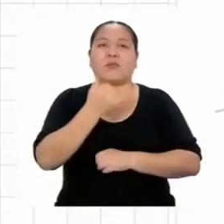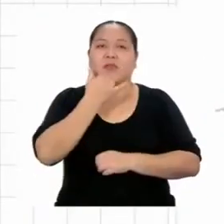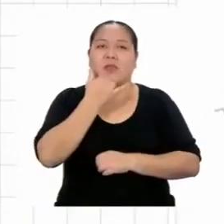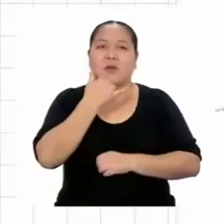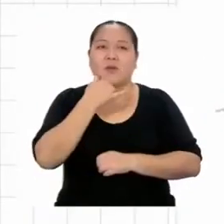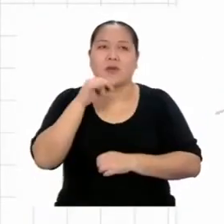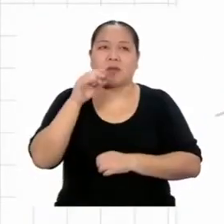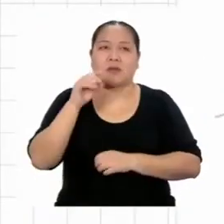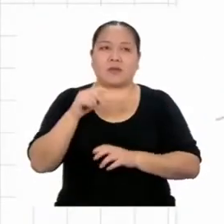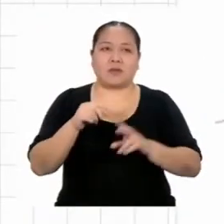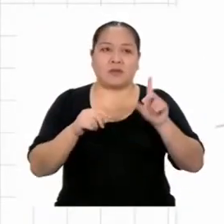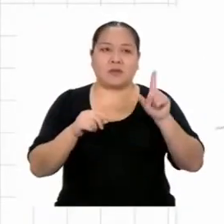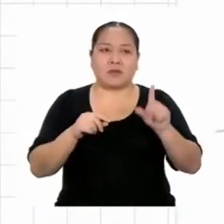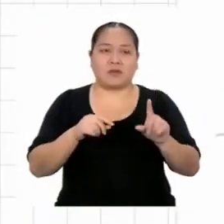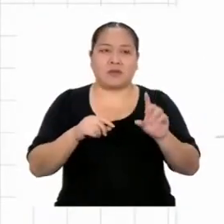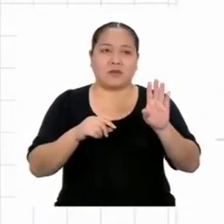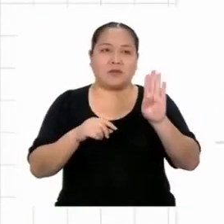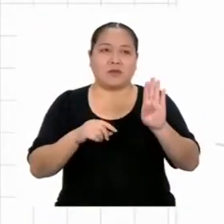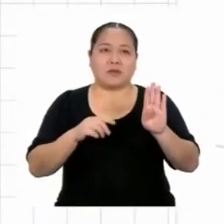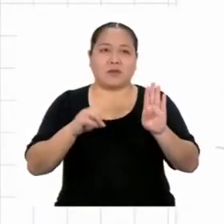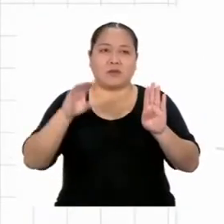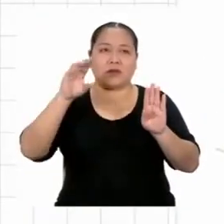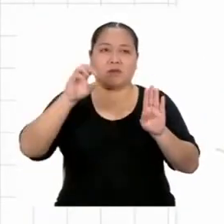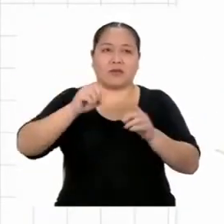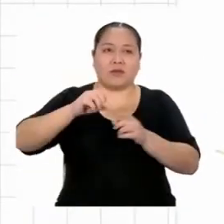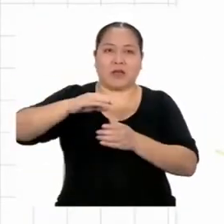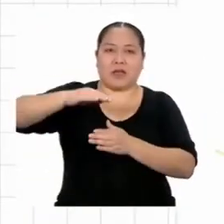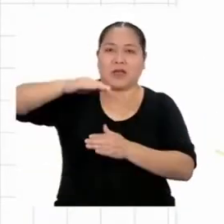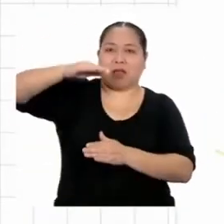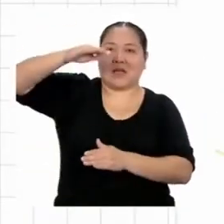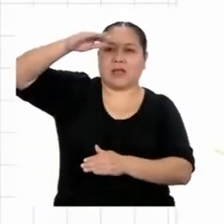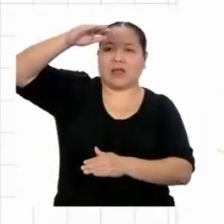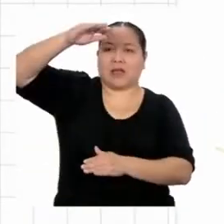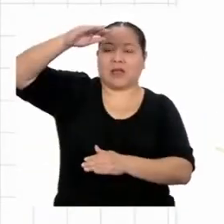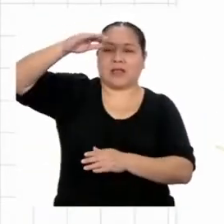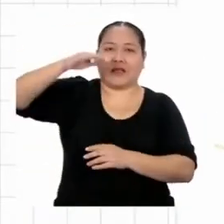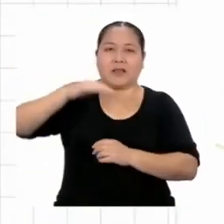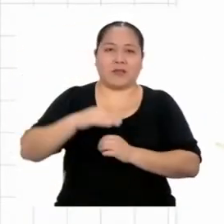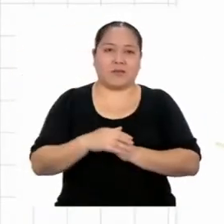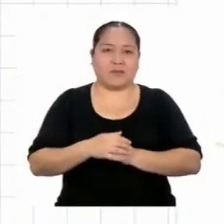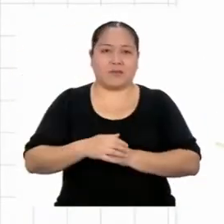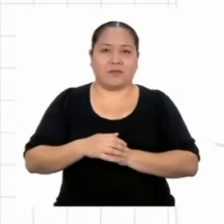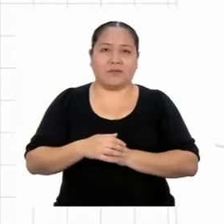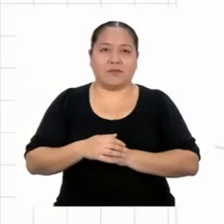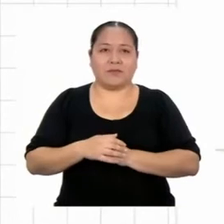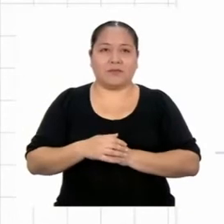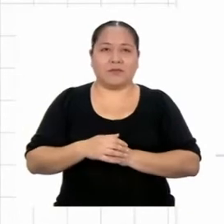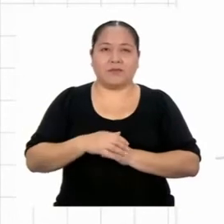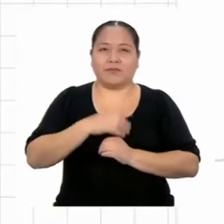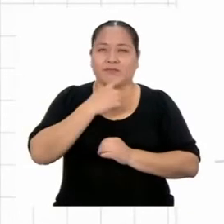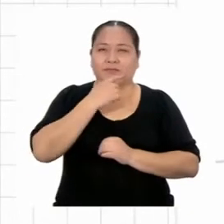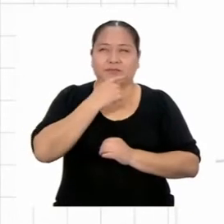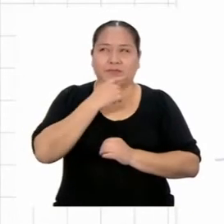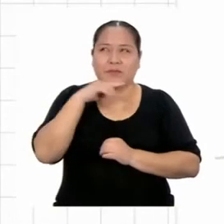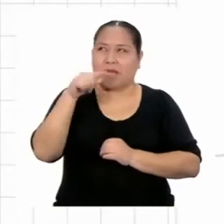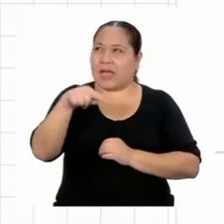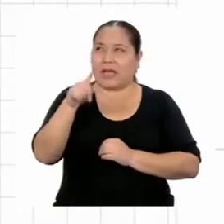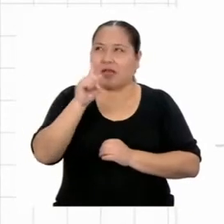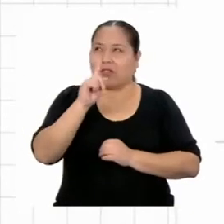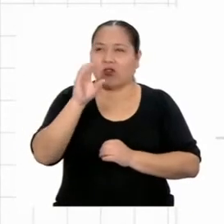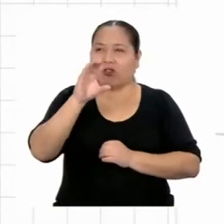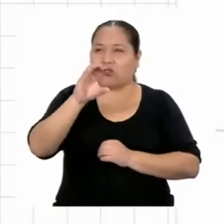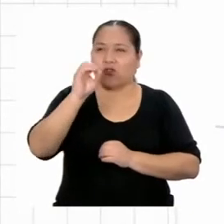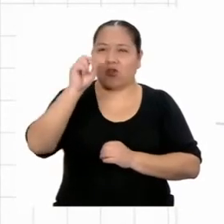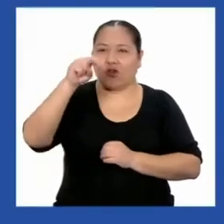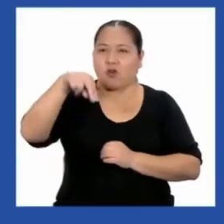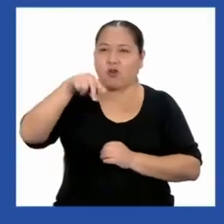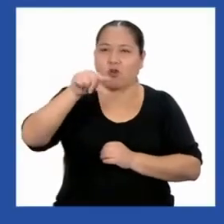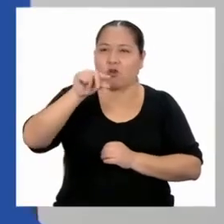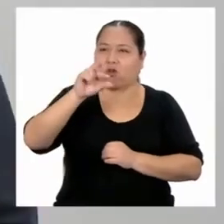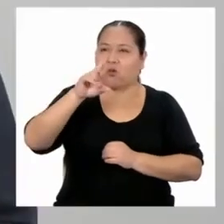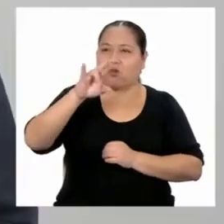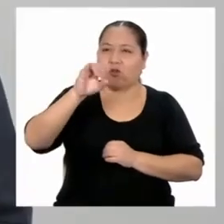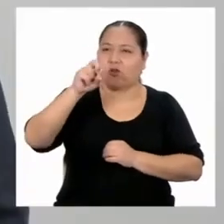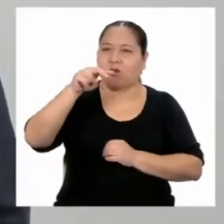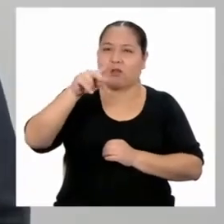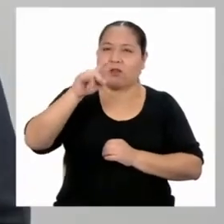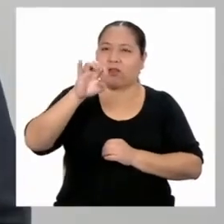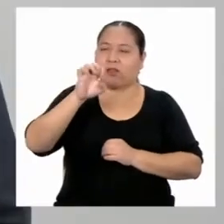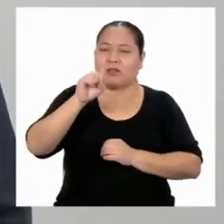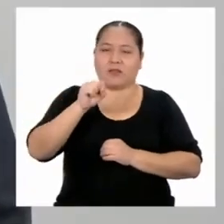cogemos el triángulo de la derecha y lo agrandamos proporcionalmente? Pues ahí ya no tienen el mismo tamaño.